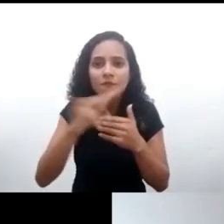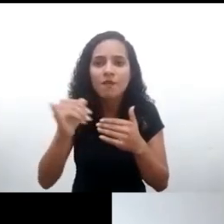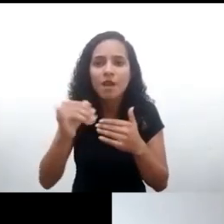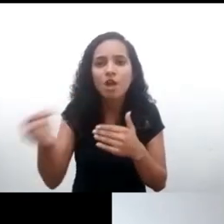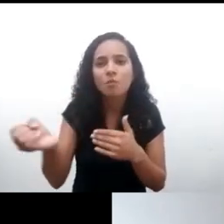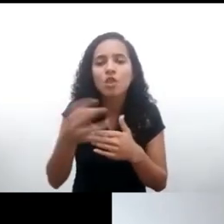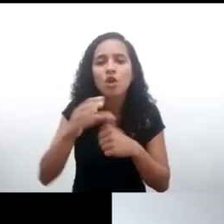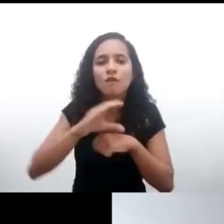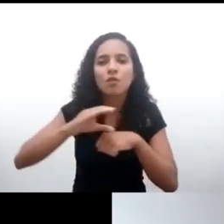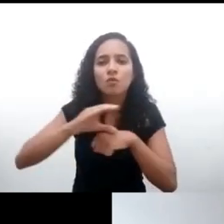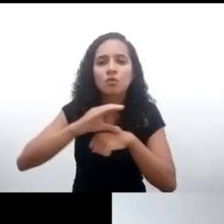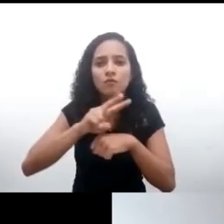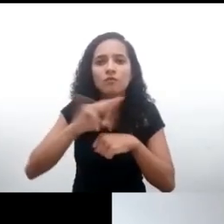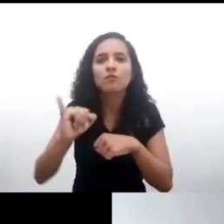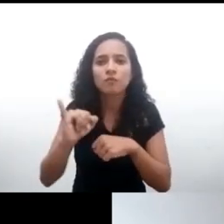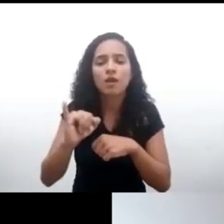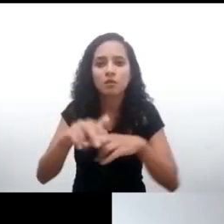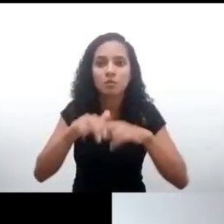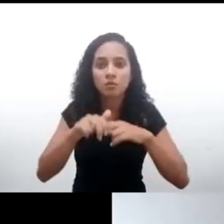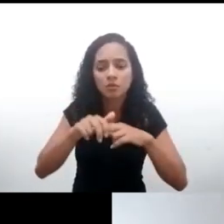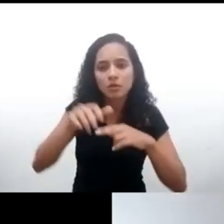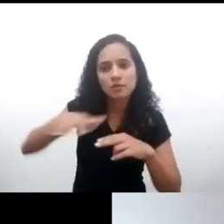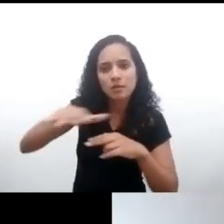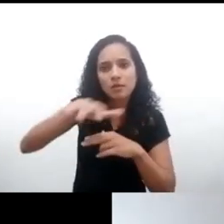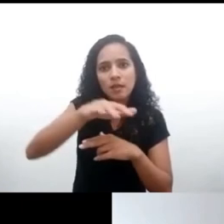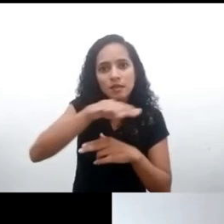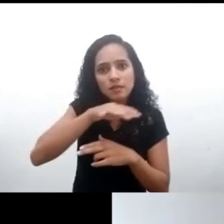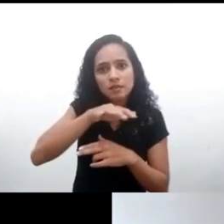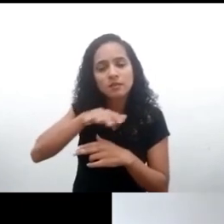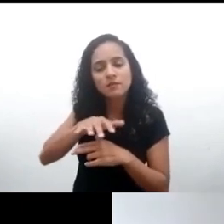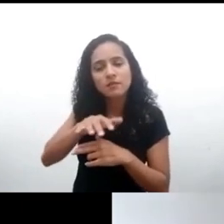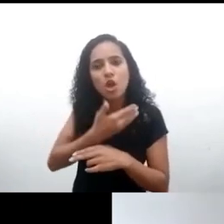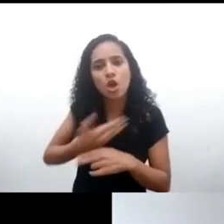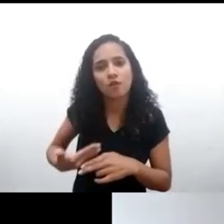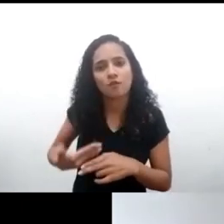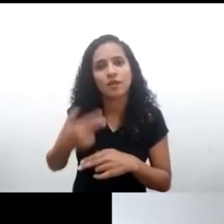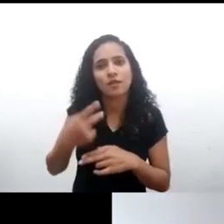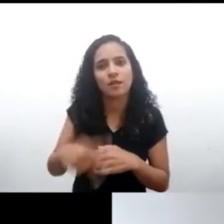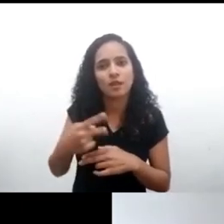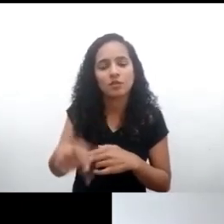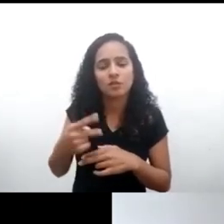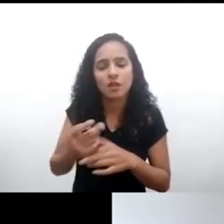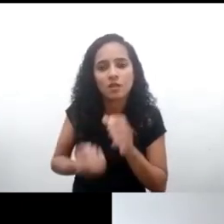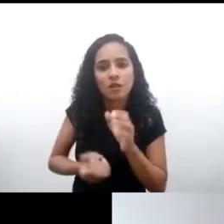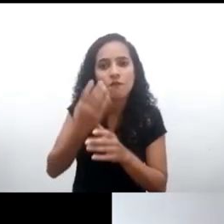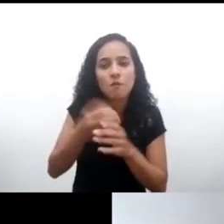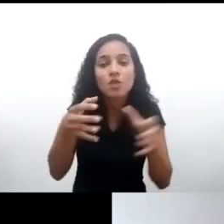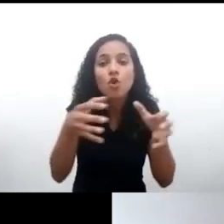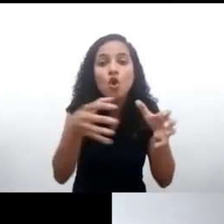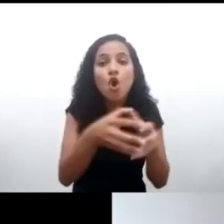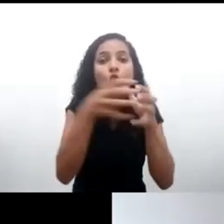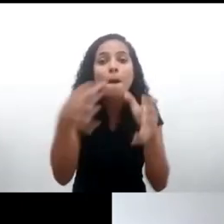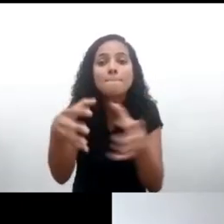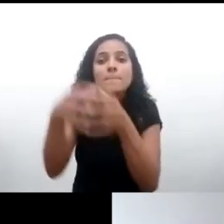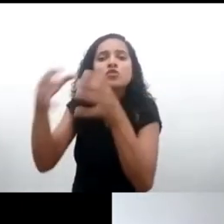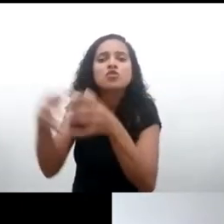espacios de la sociedad civil, del gobierno, en el Senado, se están formando comisiones para discutir diversos temas que sí o sí queremos